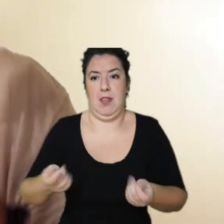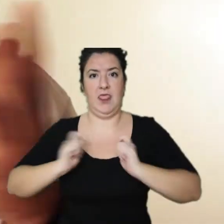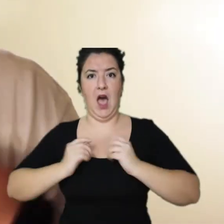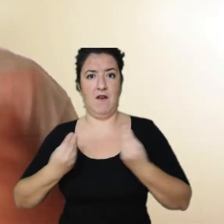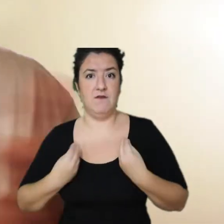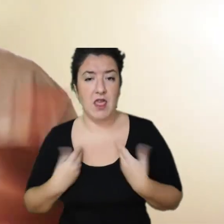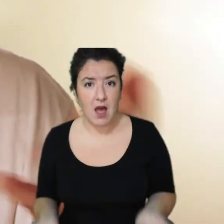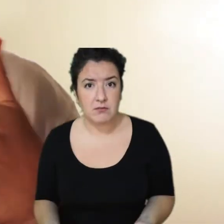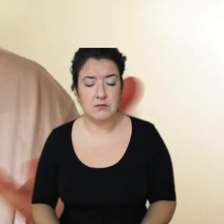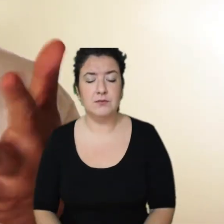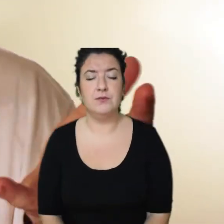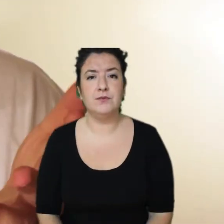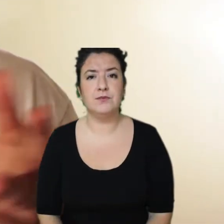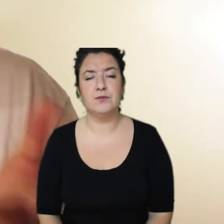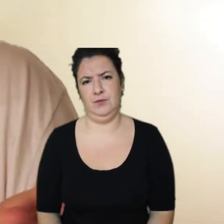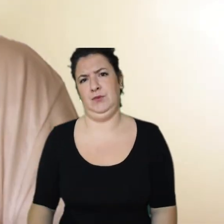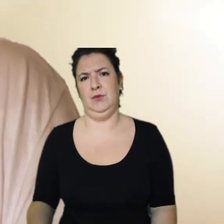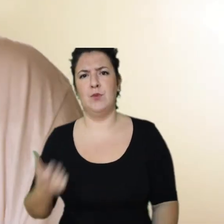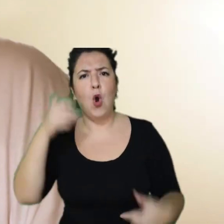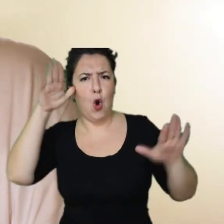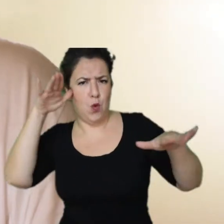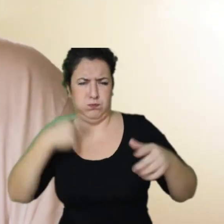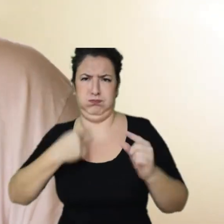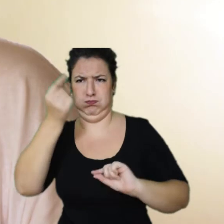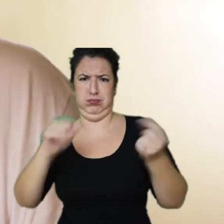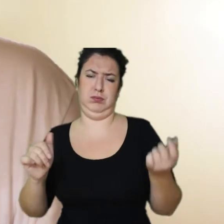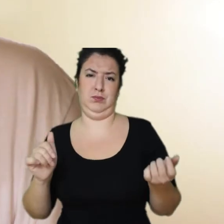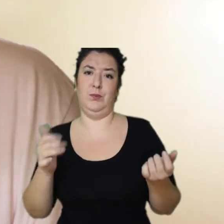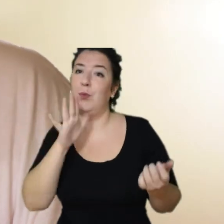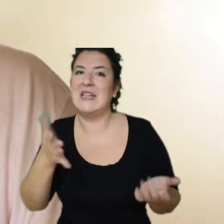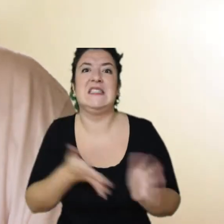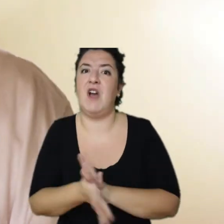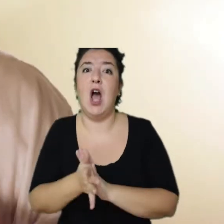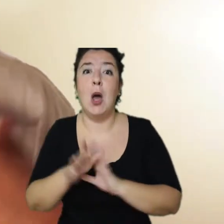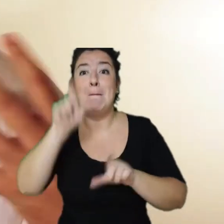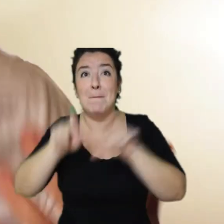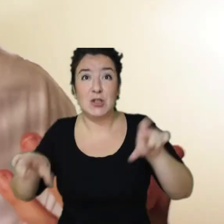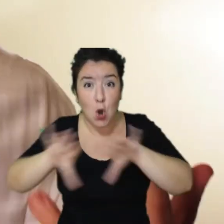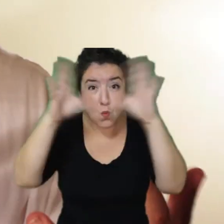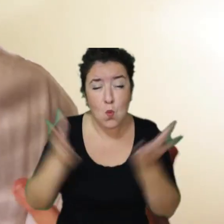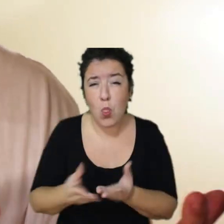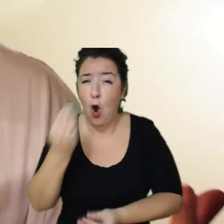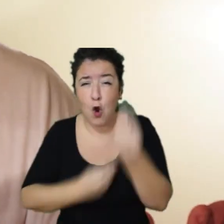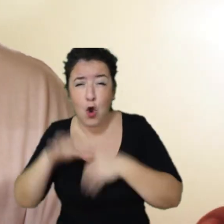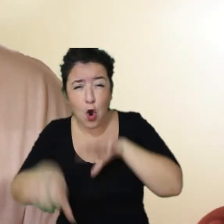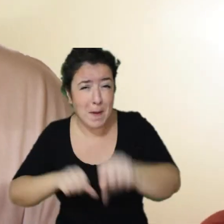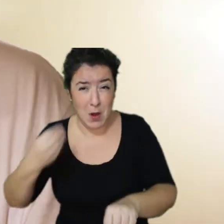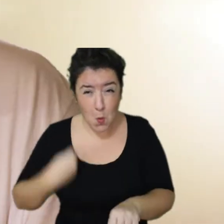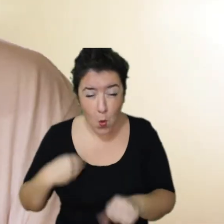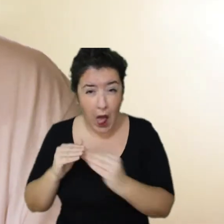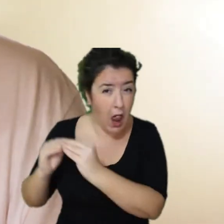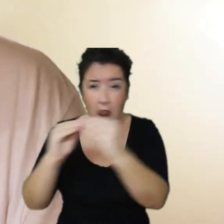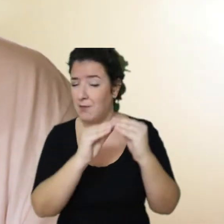Pero claro, calcularlo así a lo bruto es injusto porque ni todas las personas consumimos lo mismo ni todos los países consumen lo